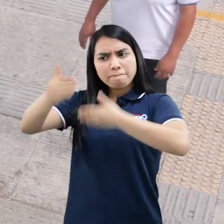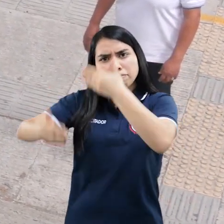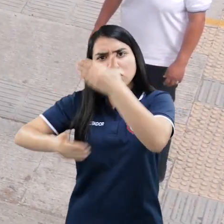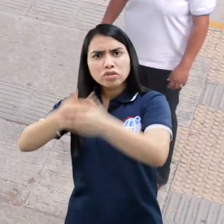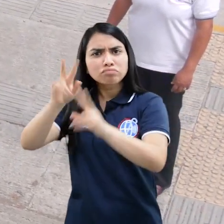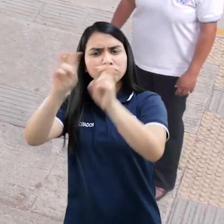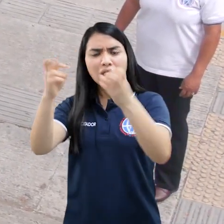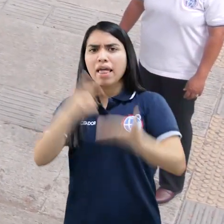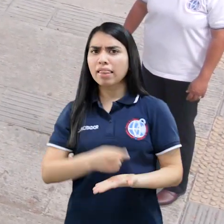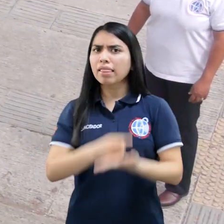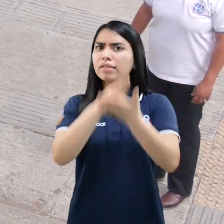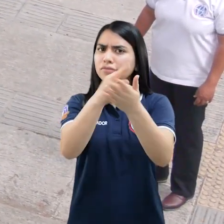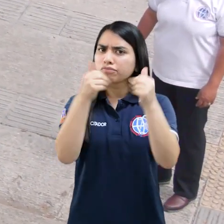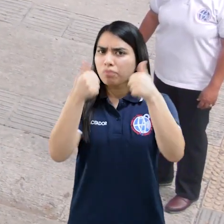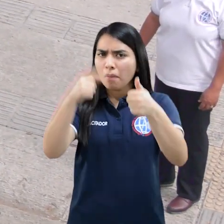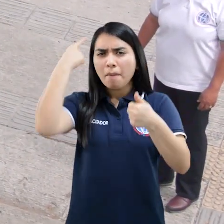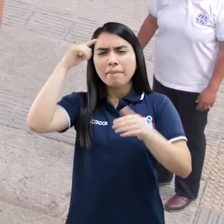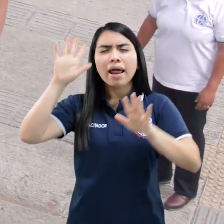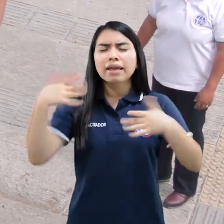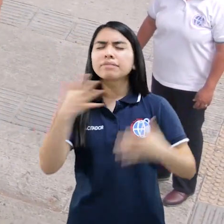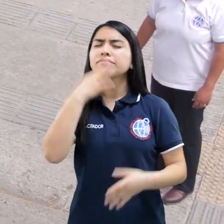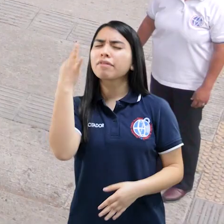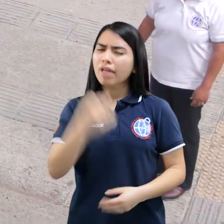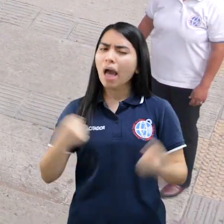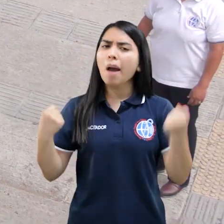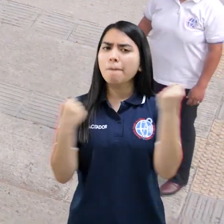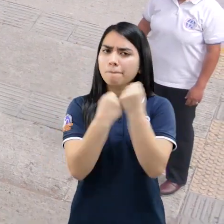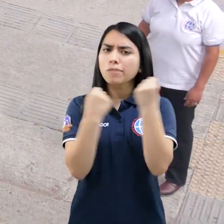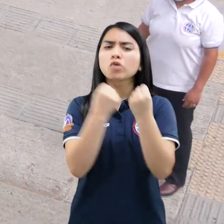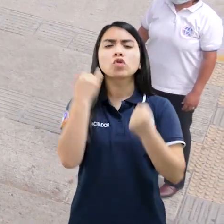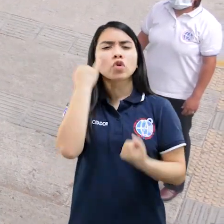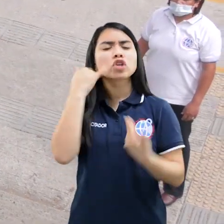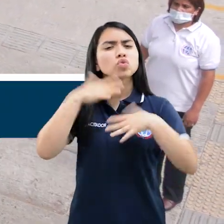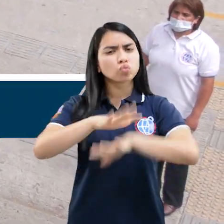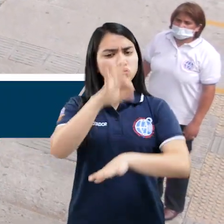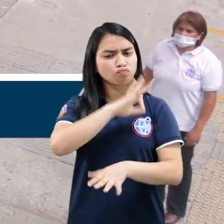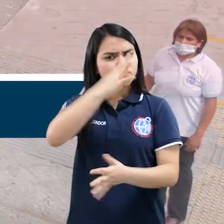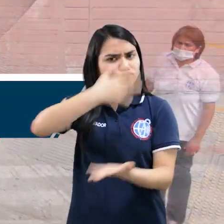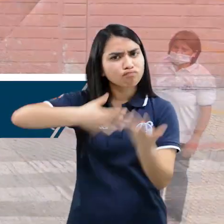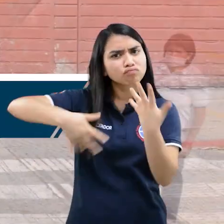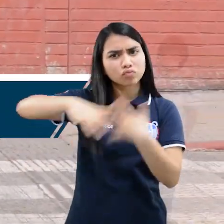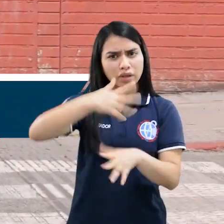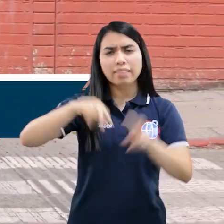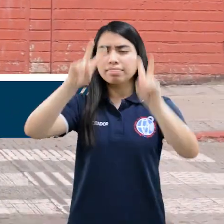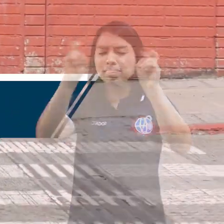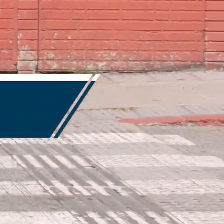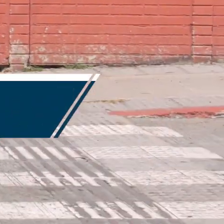tecnologías y procesos de rehabilitación integral que garanticen su inclusión a la sociedad.